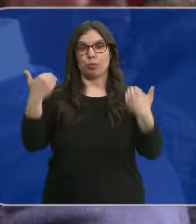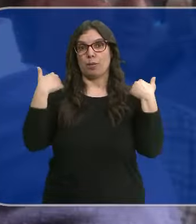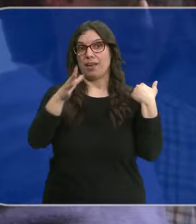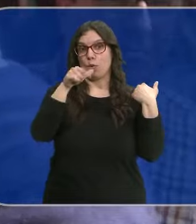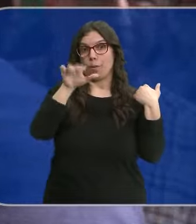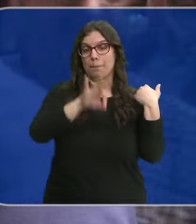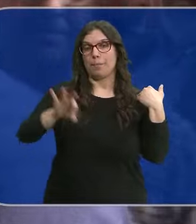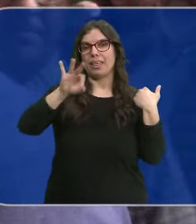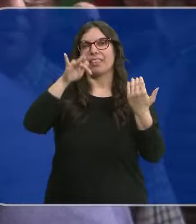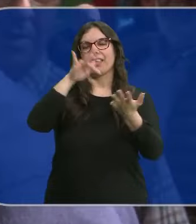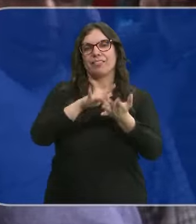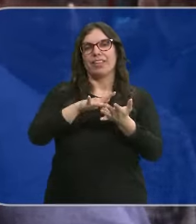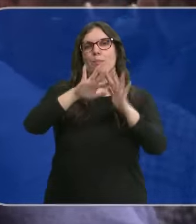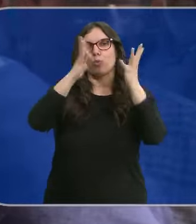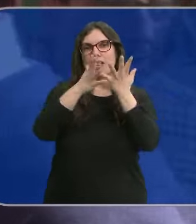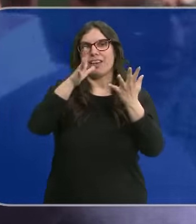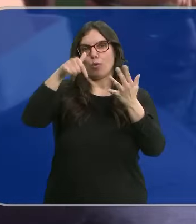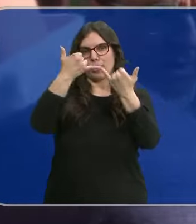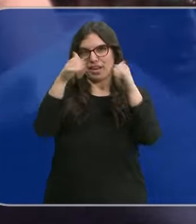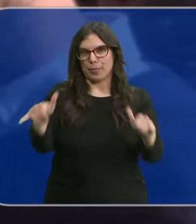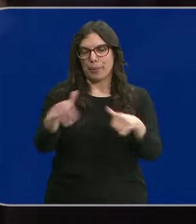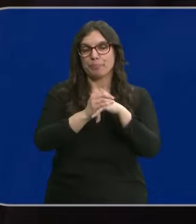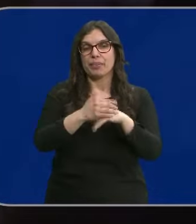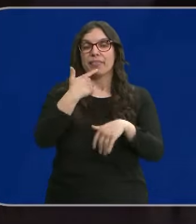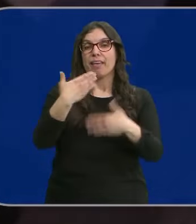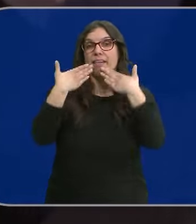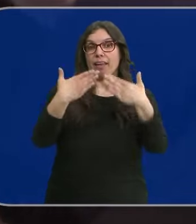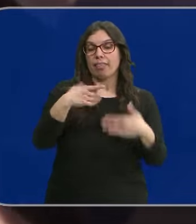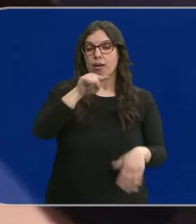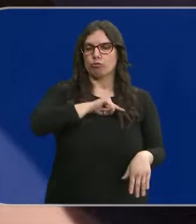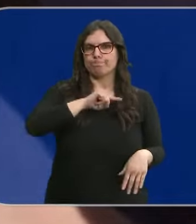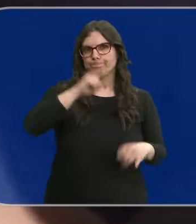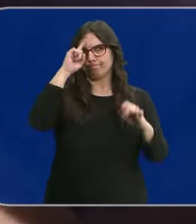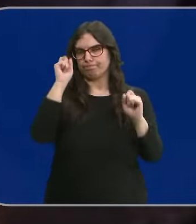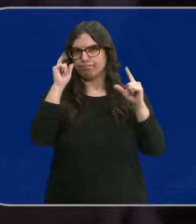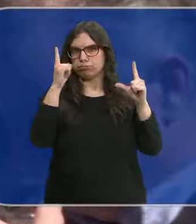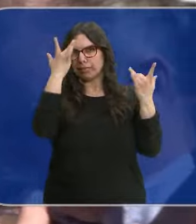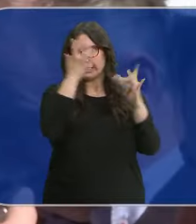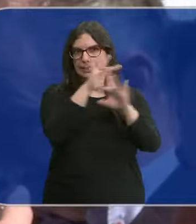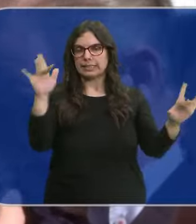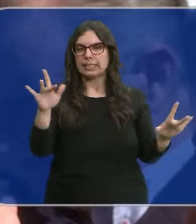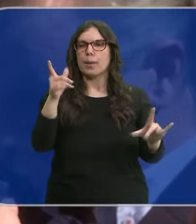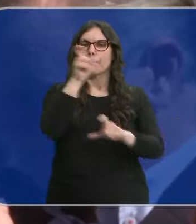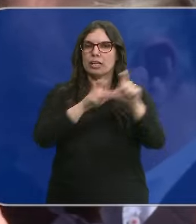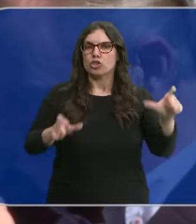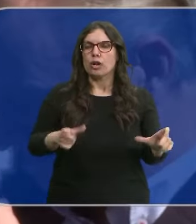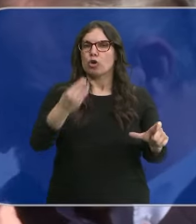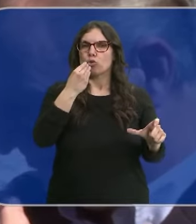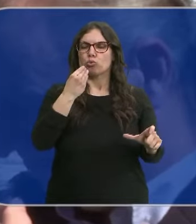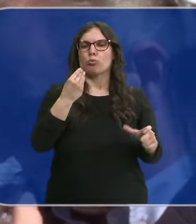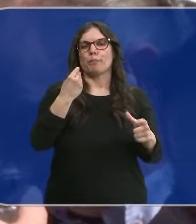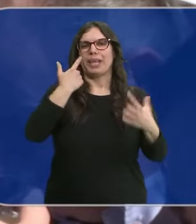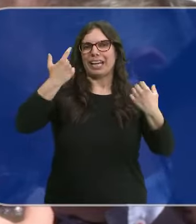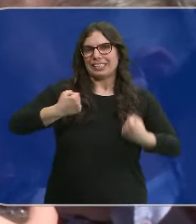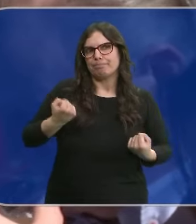celebrado hoy el Día Mundial del Agua. Aseguran que, gracias a la concienciación sobre este recurso limitado, el consumo es más responsable y reducido